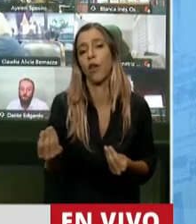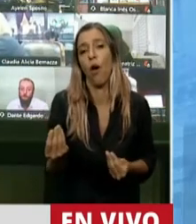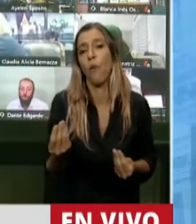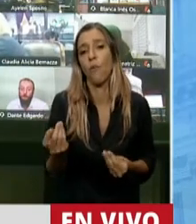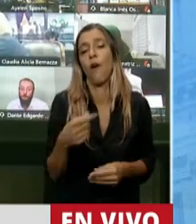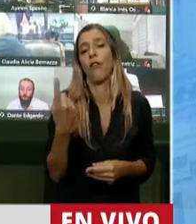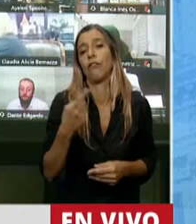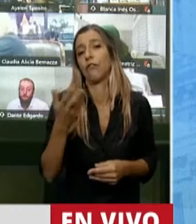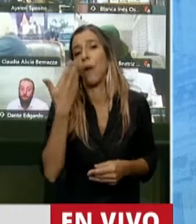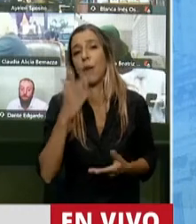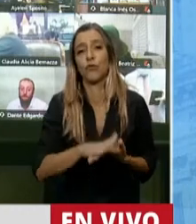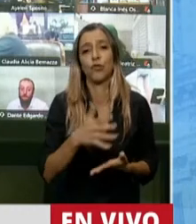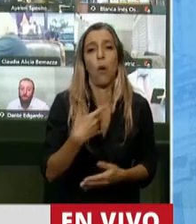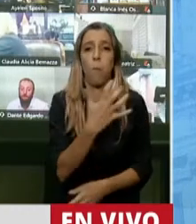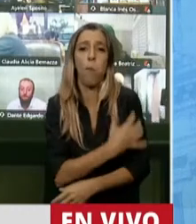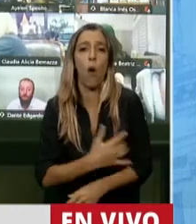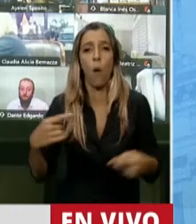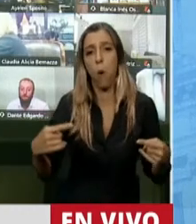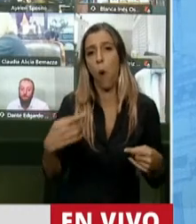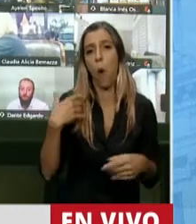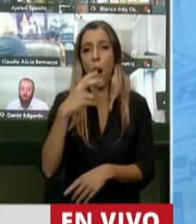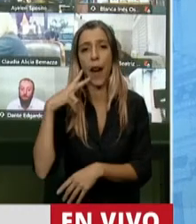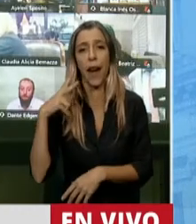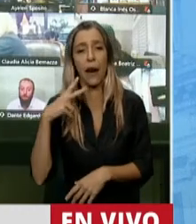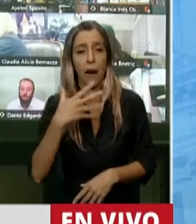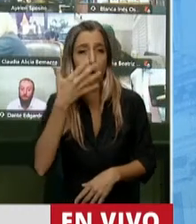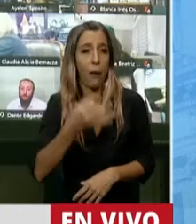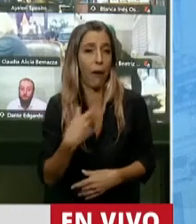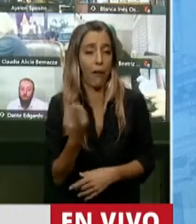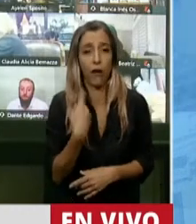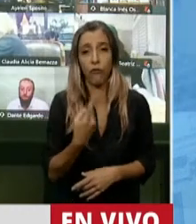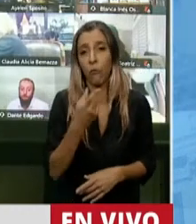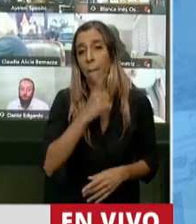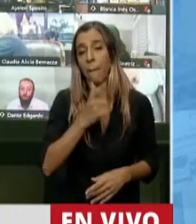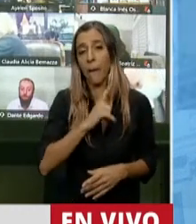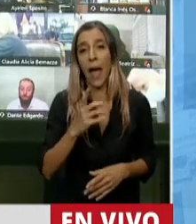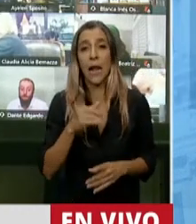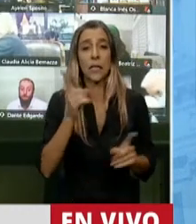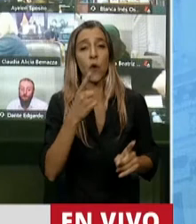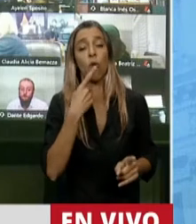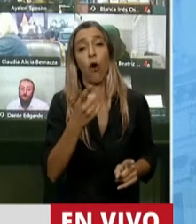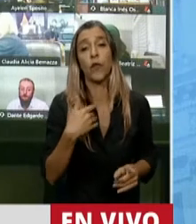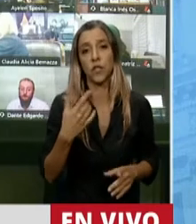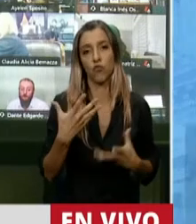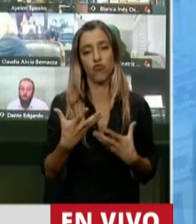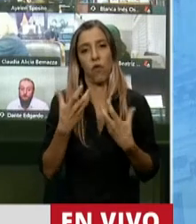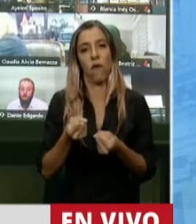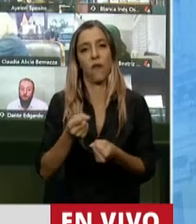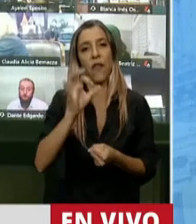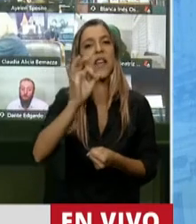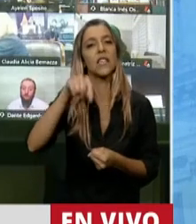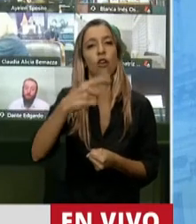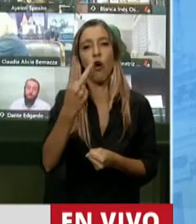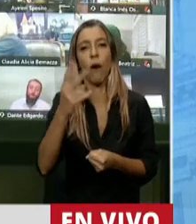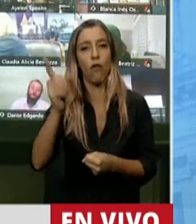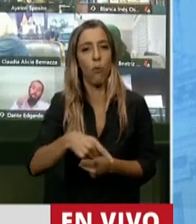contra pobres y pretendiendo hacer aparecer que nosotros defendemos al 0,5 o al 0,2